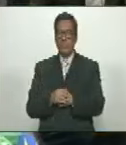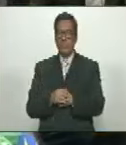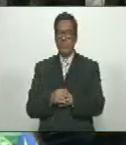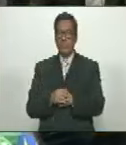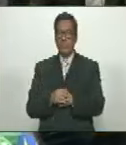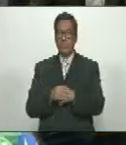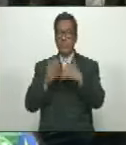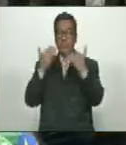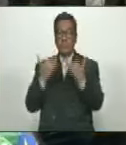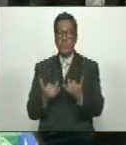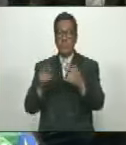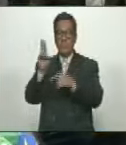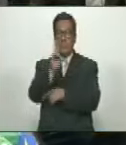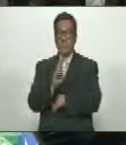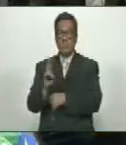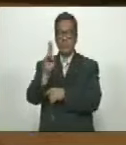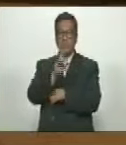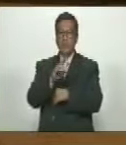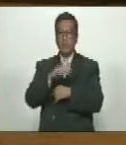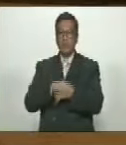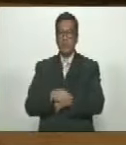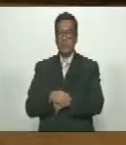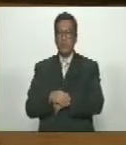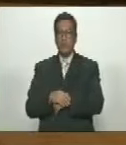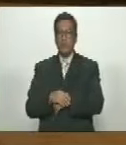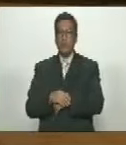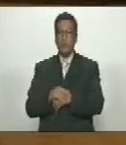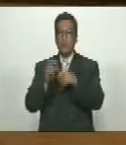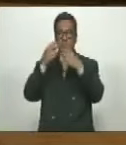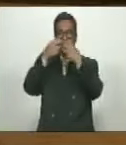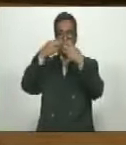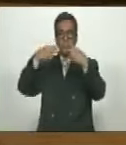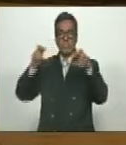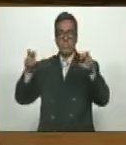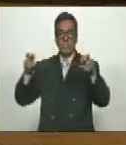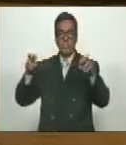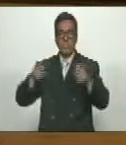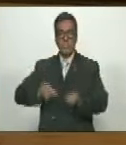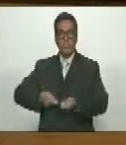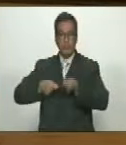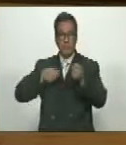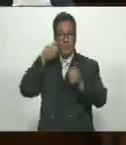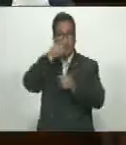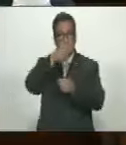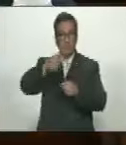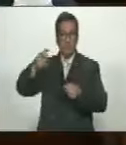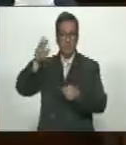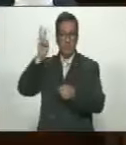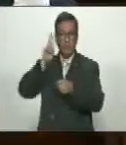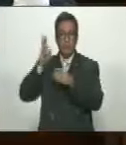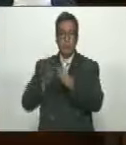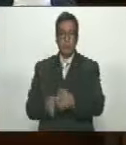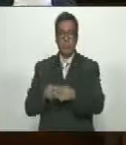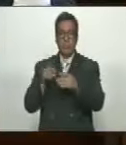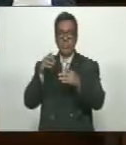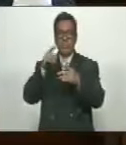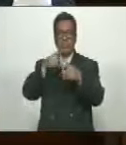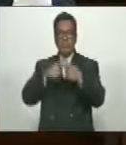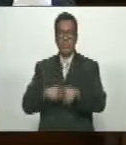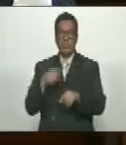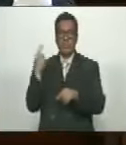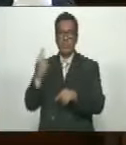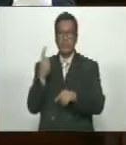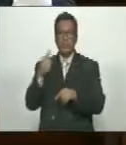dejen ya de utilizar el tema del ataque al pueblo venezolano desde las medidas coercitivas